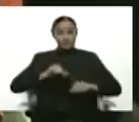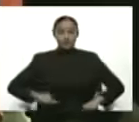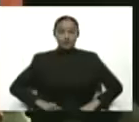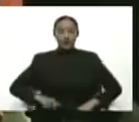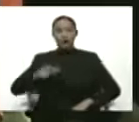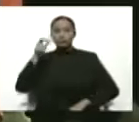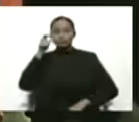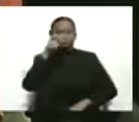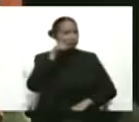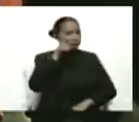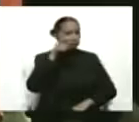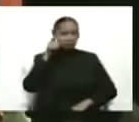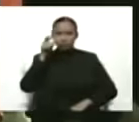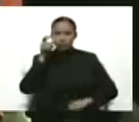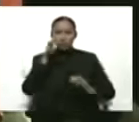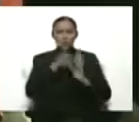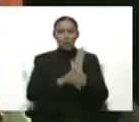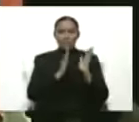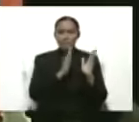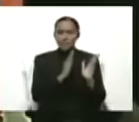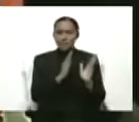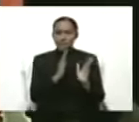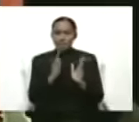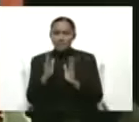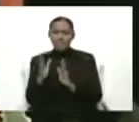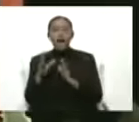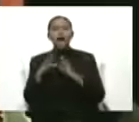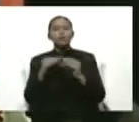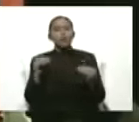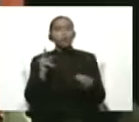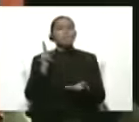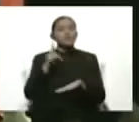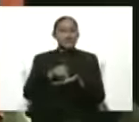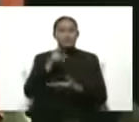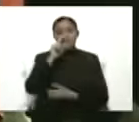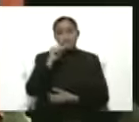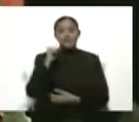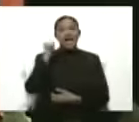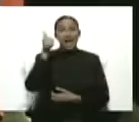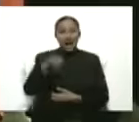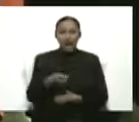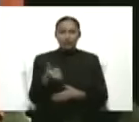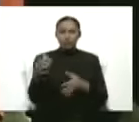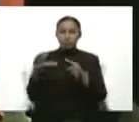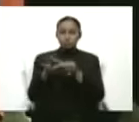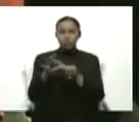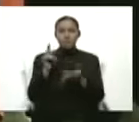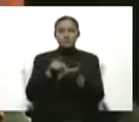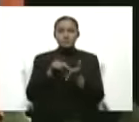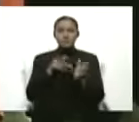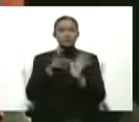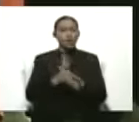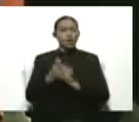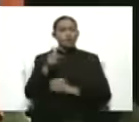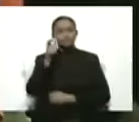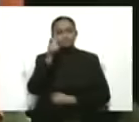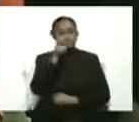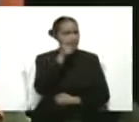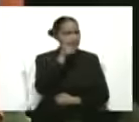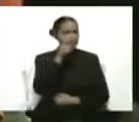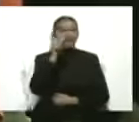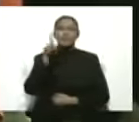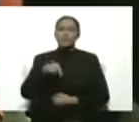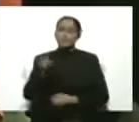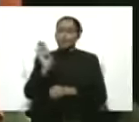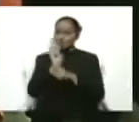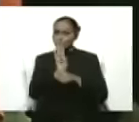que siempre ha estado presente y consecuente, defendiendo la democracia de nuestra querida